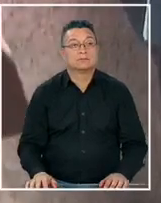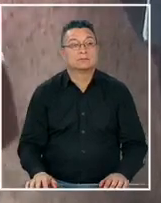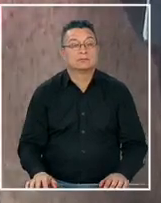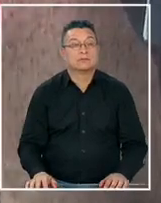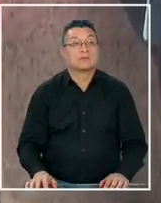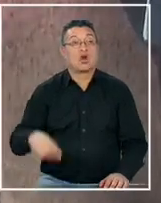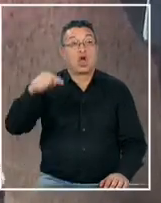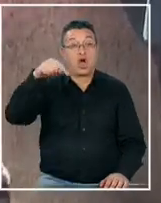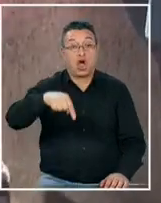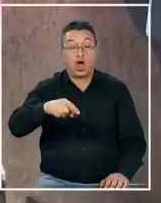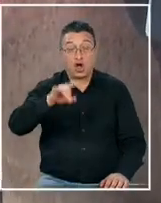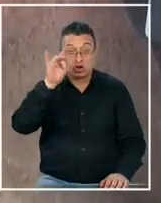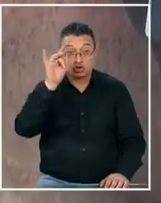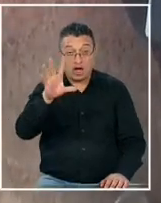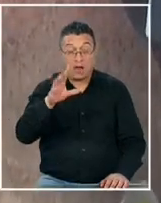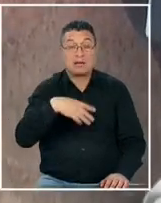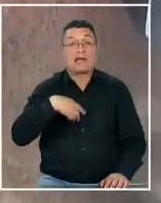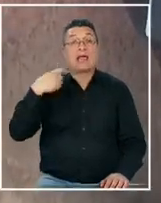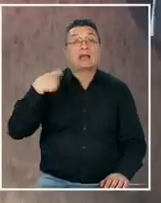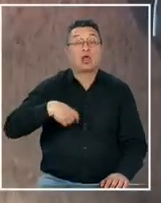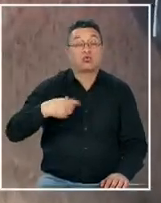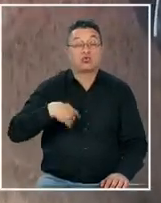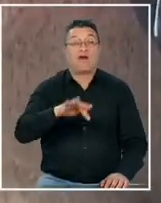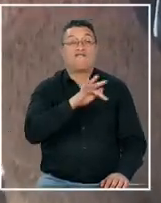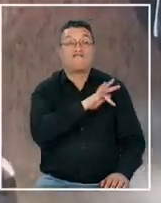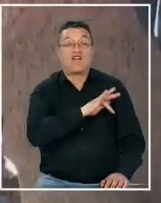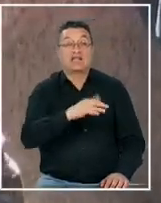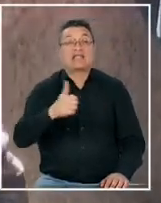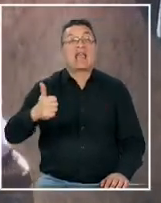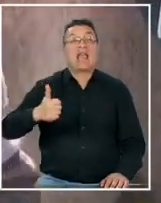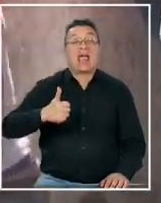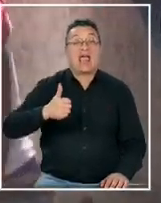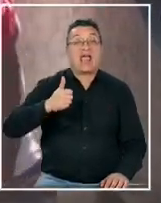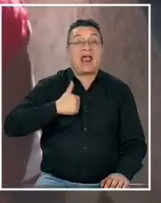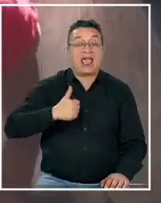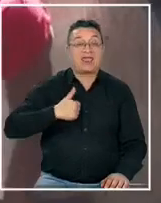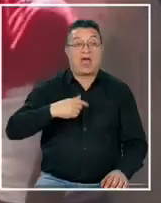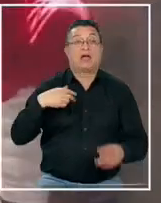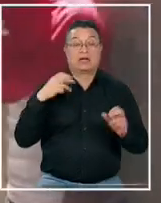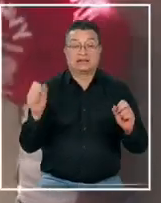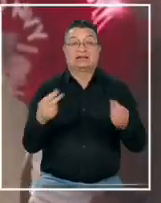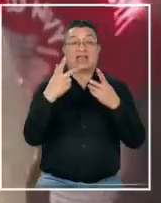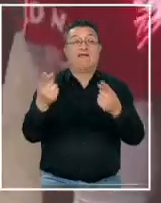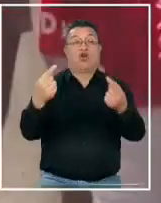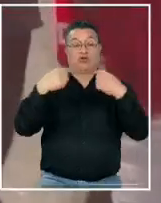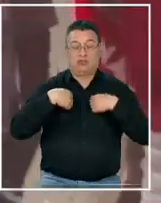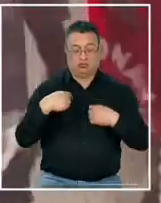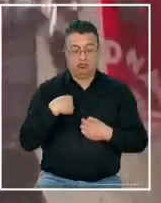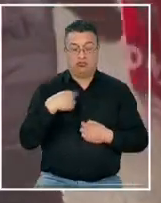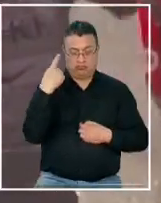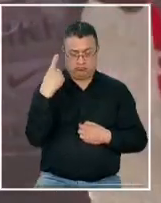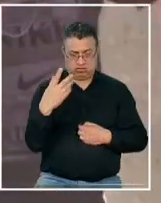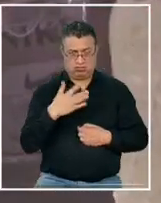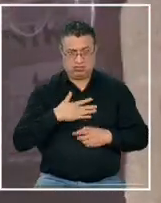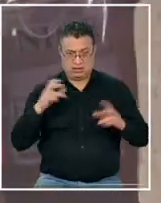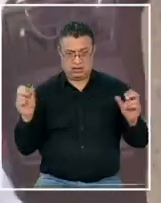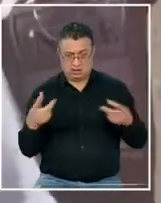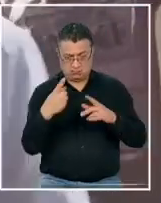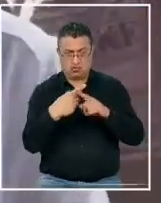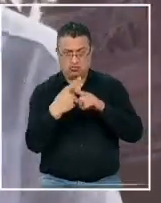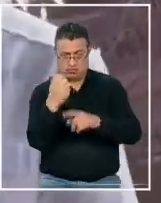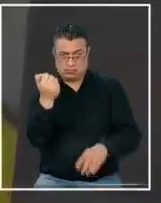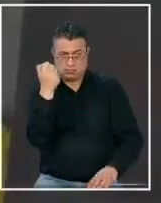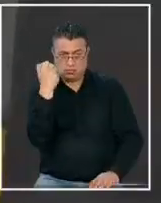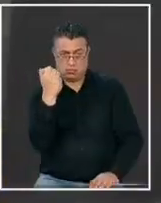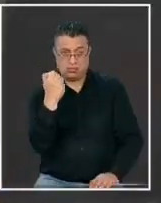hoy no son los Estados Unidos Francia o Canadá los que vendrán a sacarnos de nuestra situación lo haremos nosotros mismos con un machete